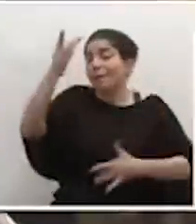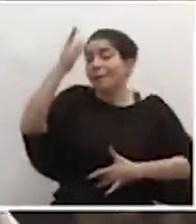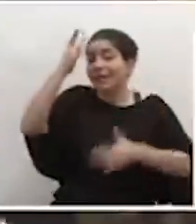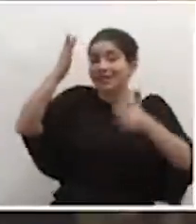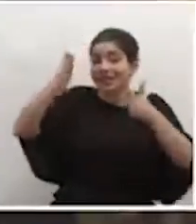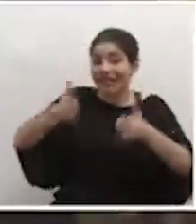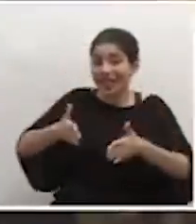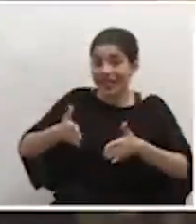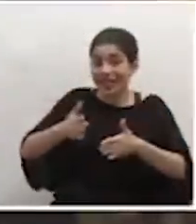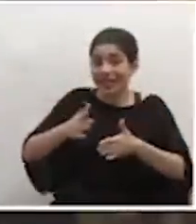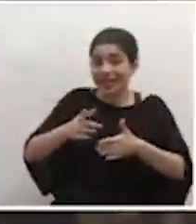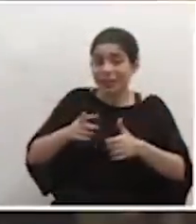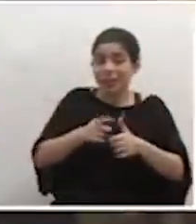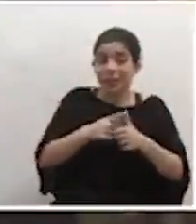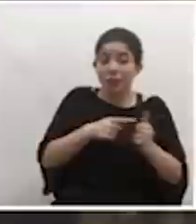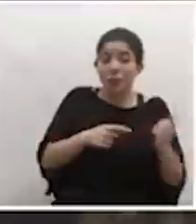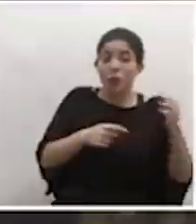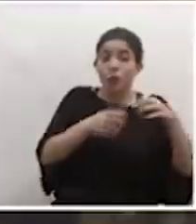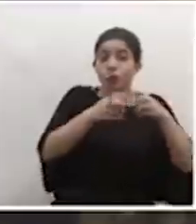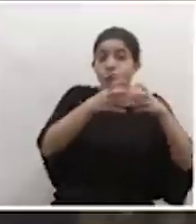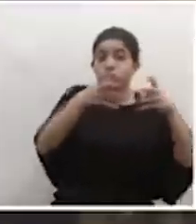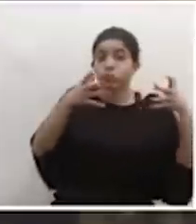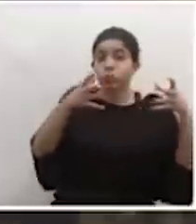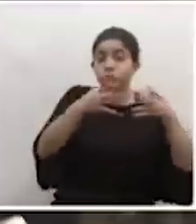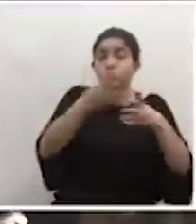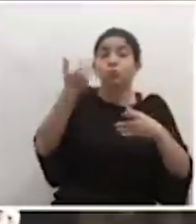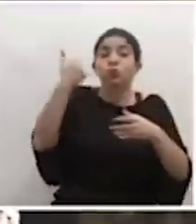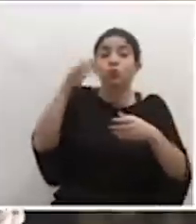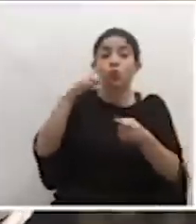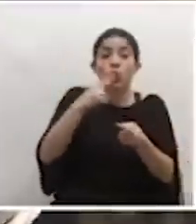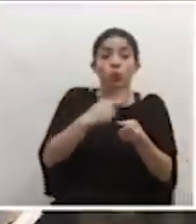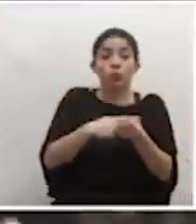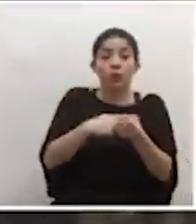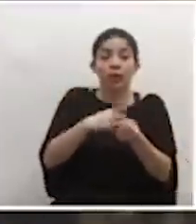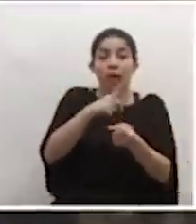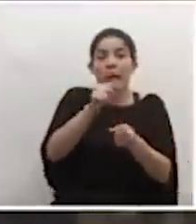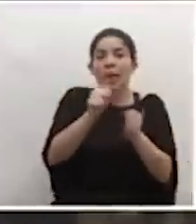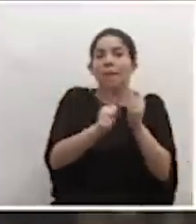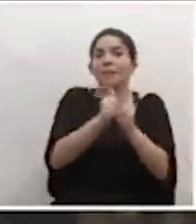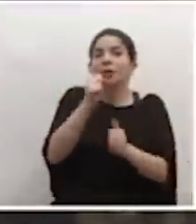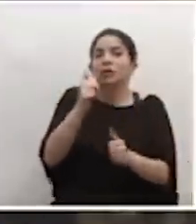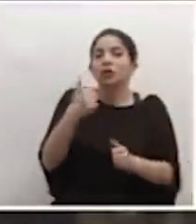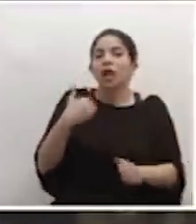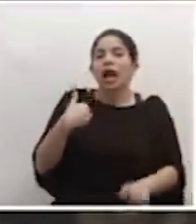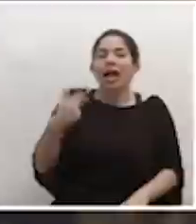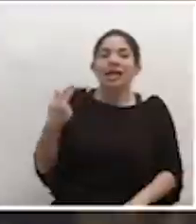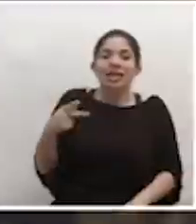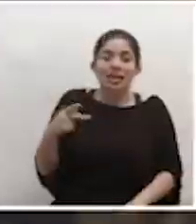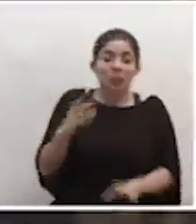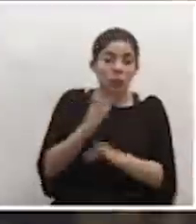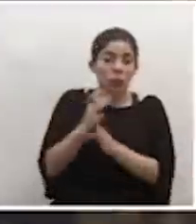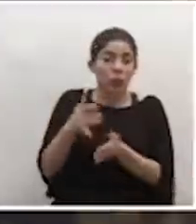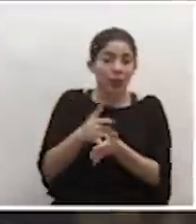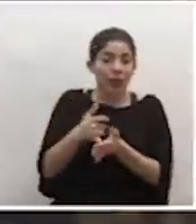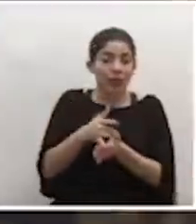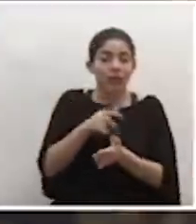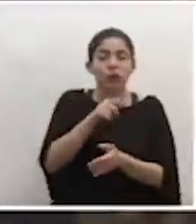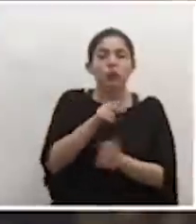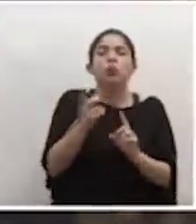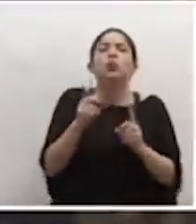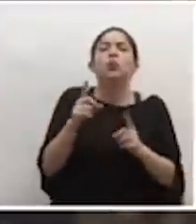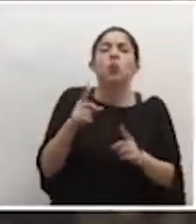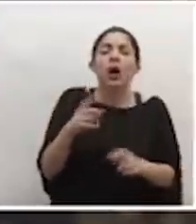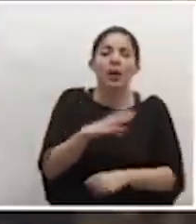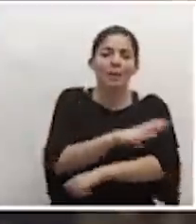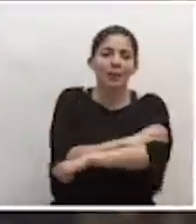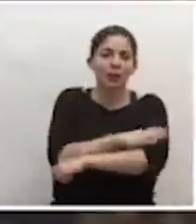en la primera hora, los que estuvieron hospitalizados, tenían la mayoría de ellos como factor de riesgo en UCI, tenían como factor de riesgo